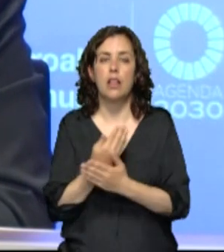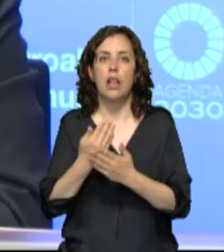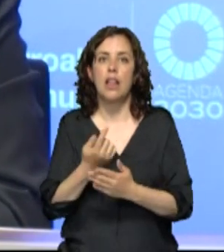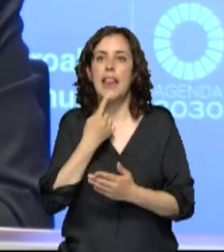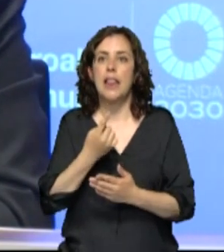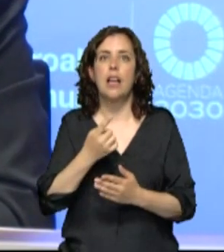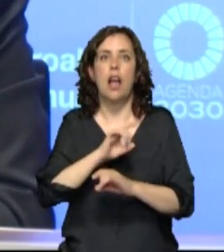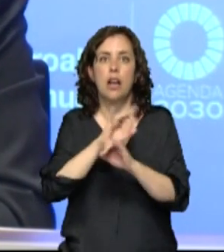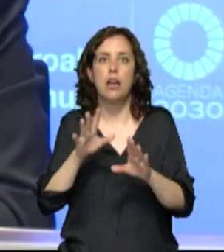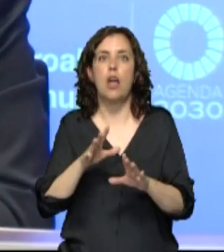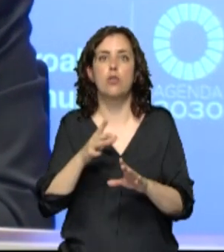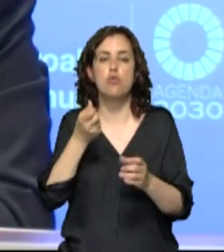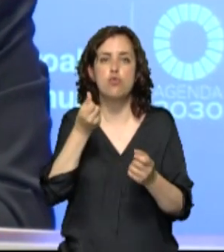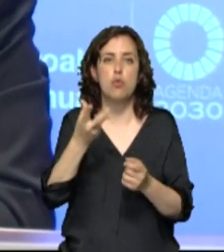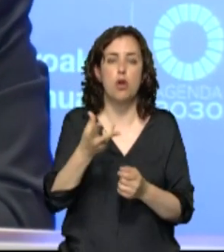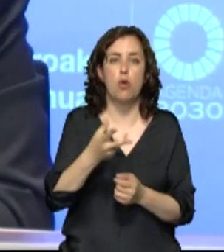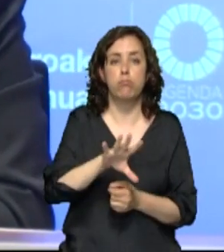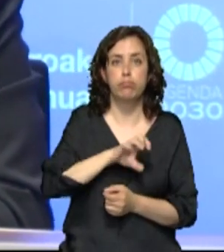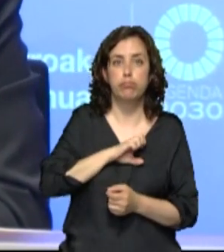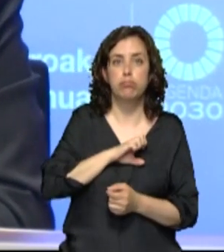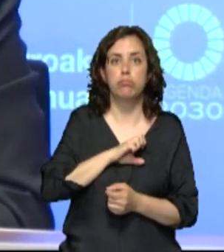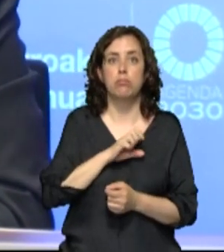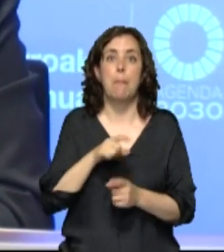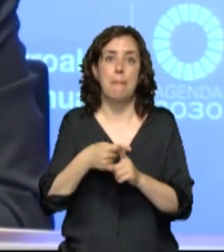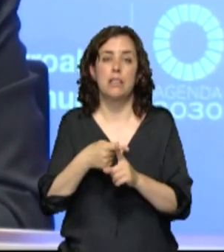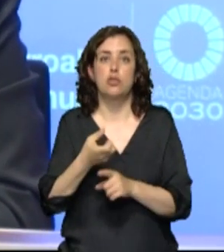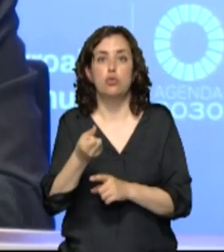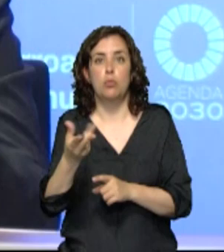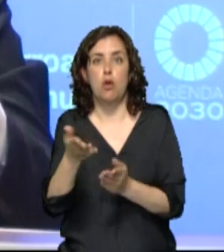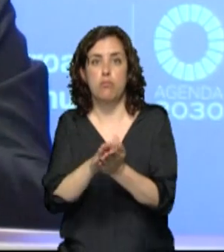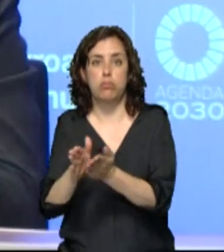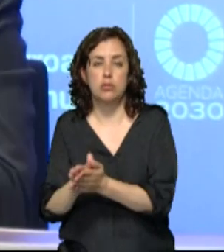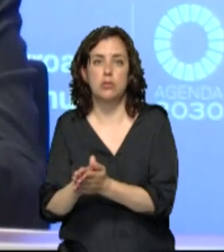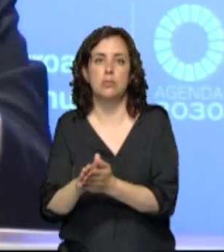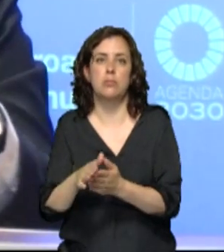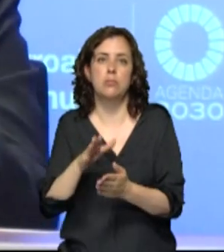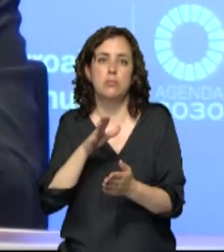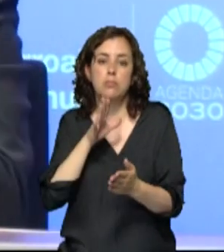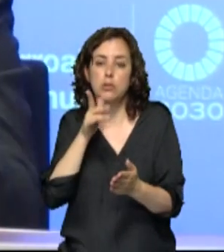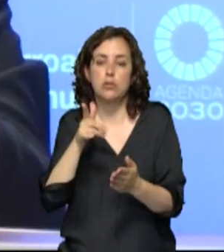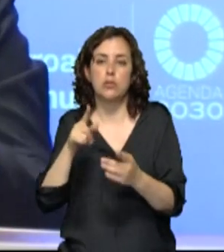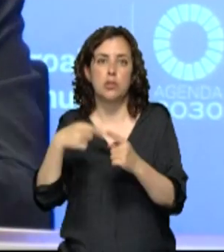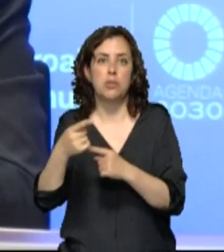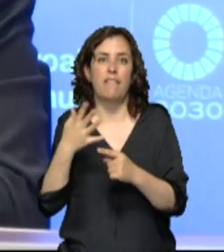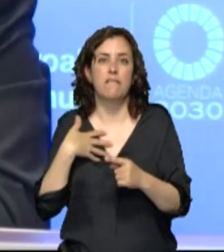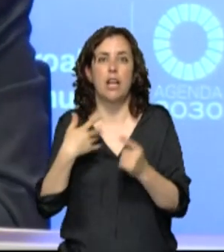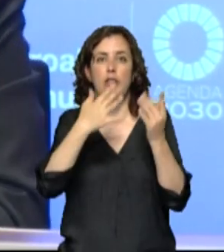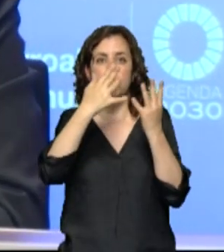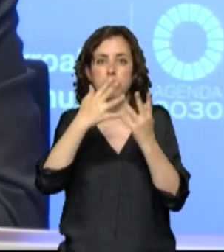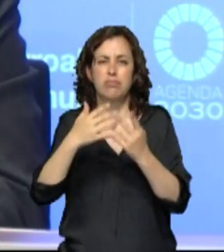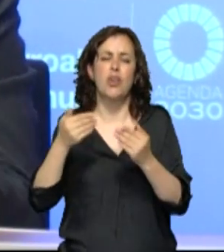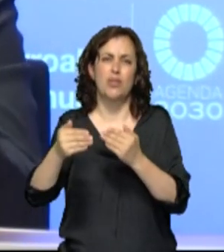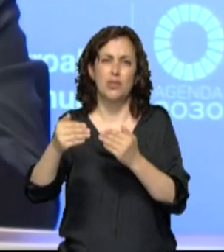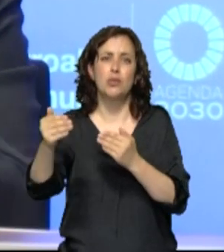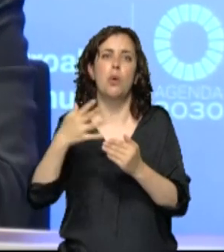el número de positivos, en su caso el número de fallecidos, precisamente para tener una foto más adecuada, más allá de que luego periódicamente se hagan los